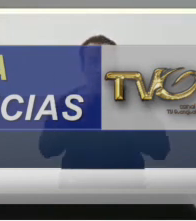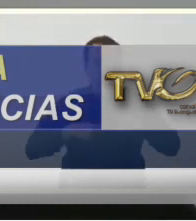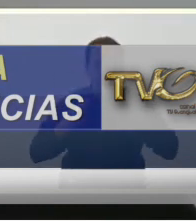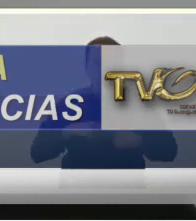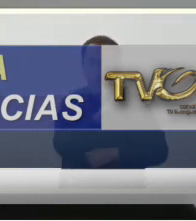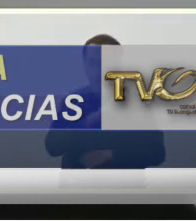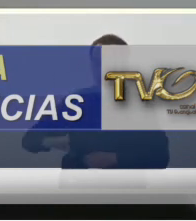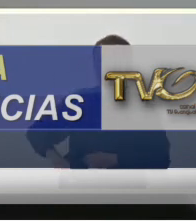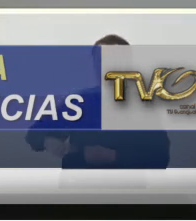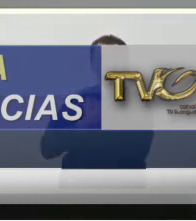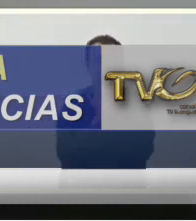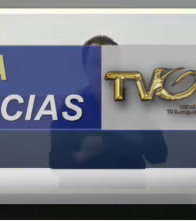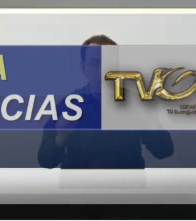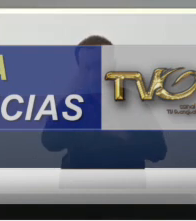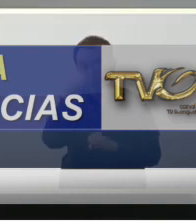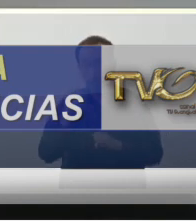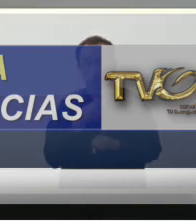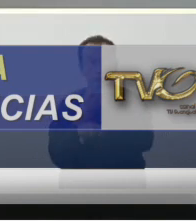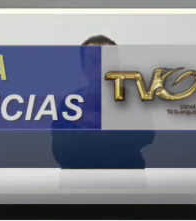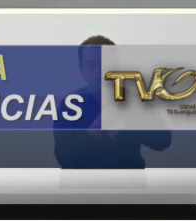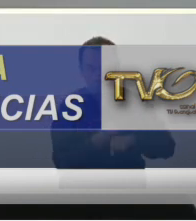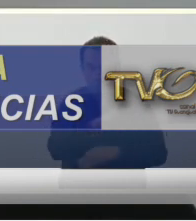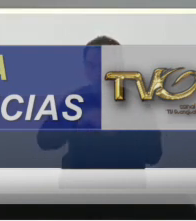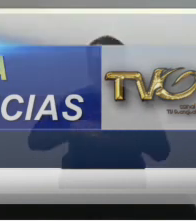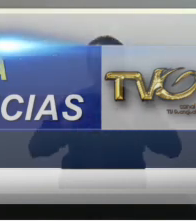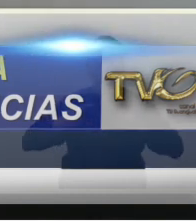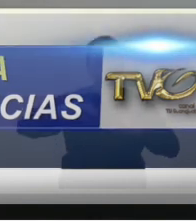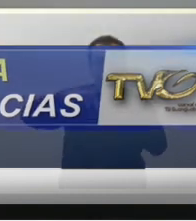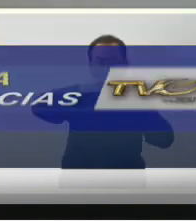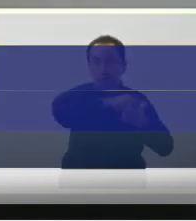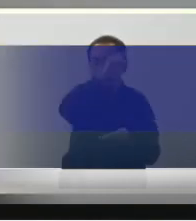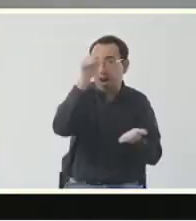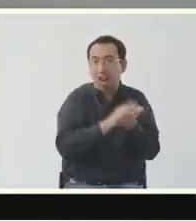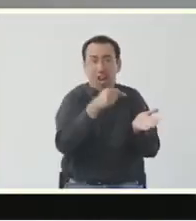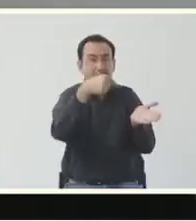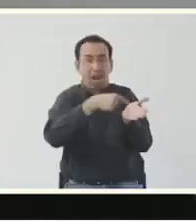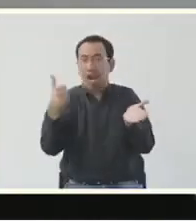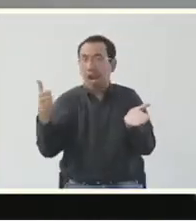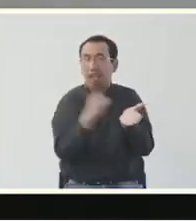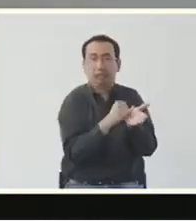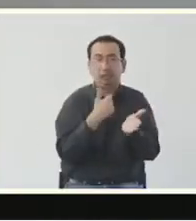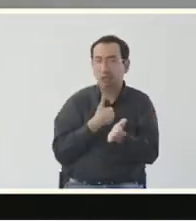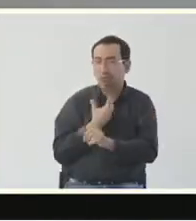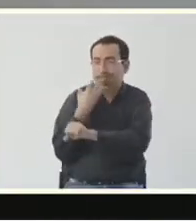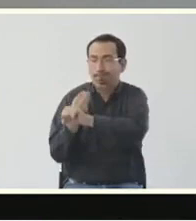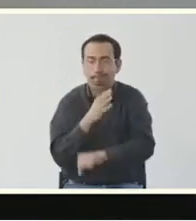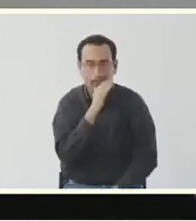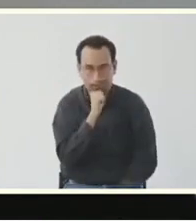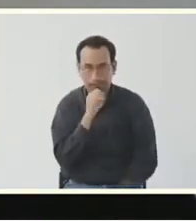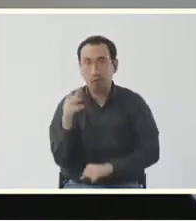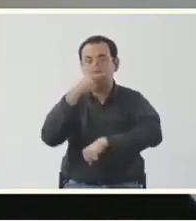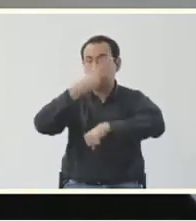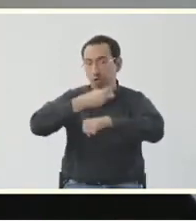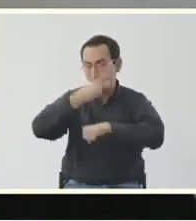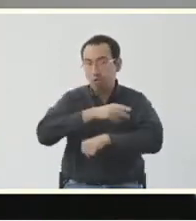aspirantes a candidaturas independientes recaben el apoyo ciudadano exigido por la ley. Respecto de la segunda petición, se menciona que en todas